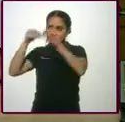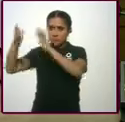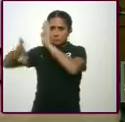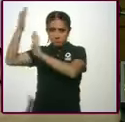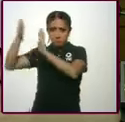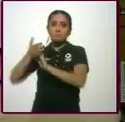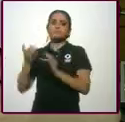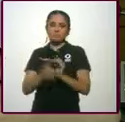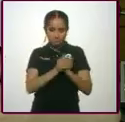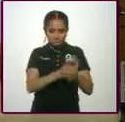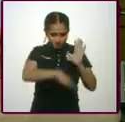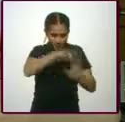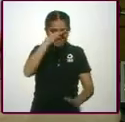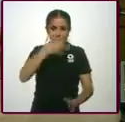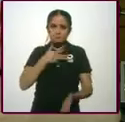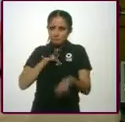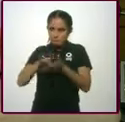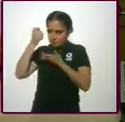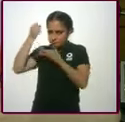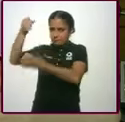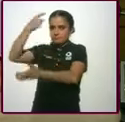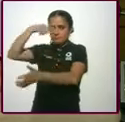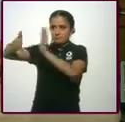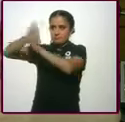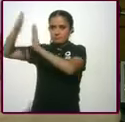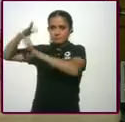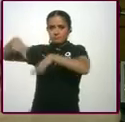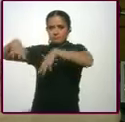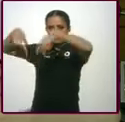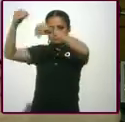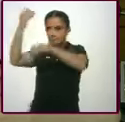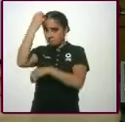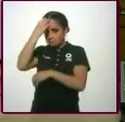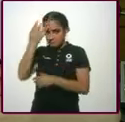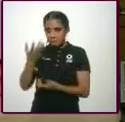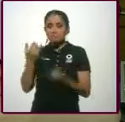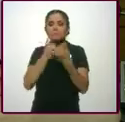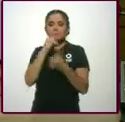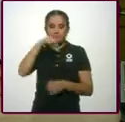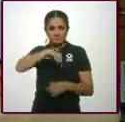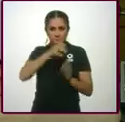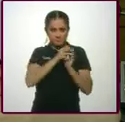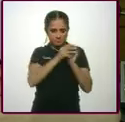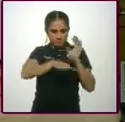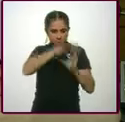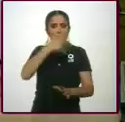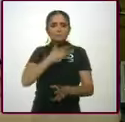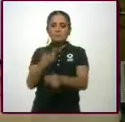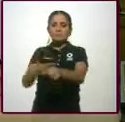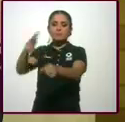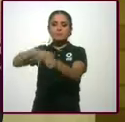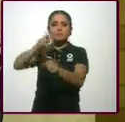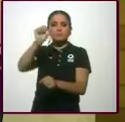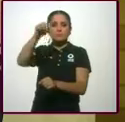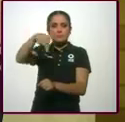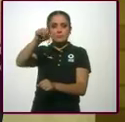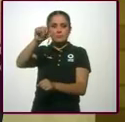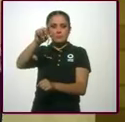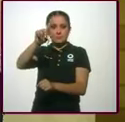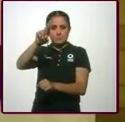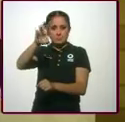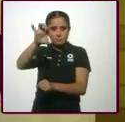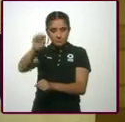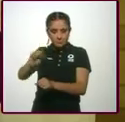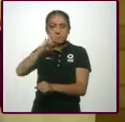Lotería Nacional. La Lotería Nacional tenía un hospital que se llamaba San Andrés y que después fue el que se construyó